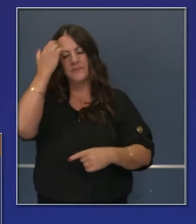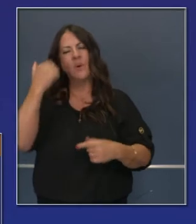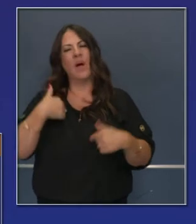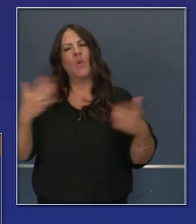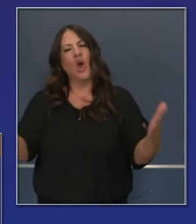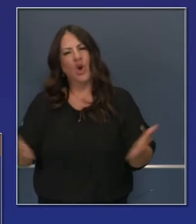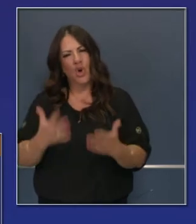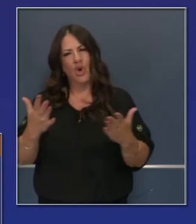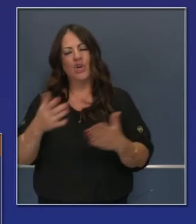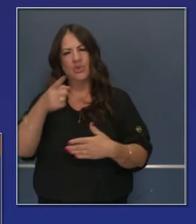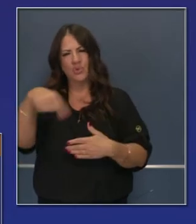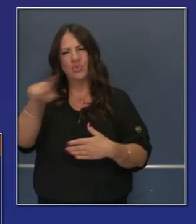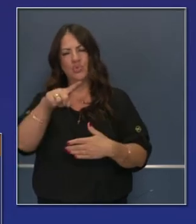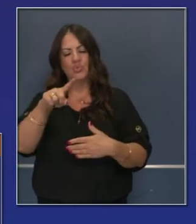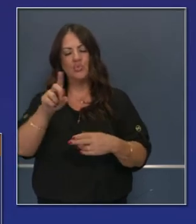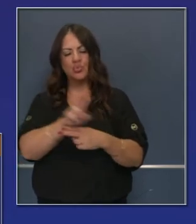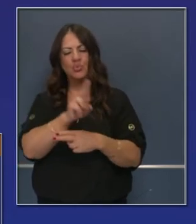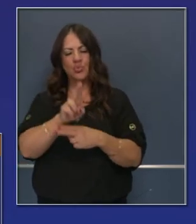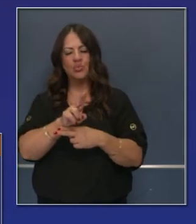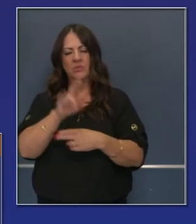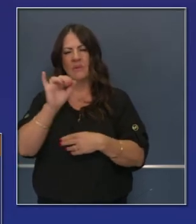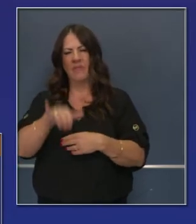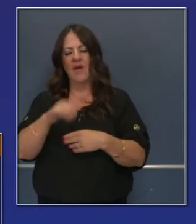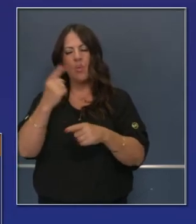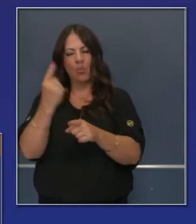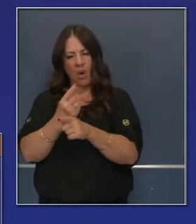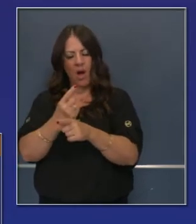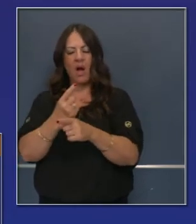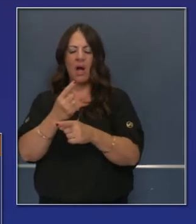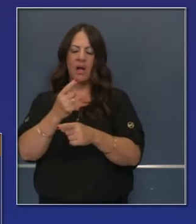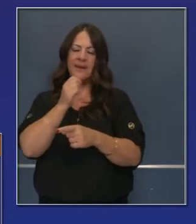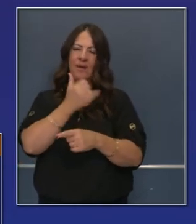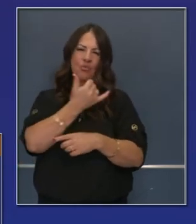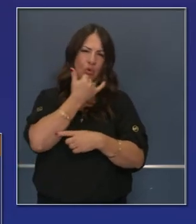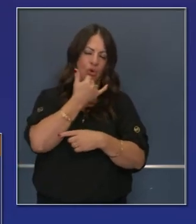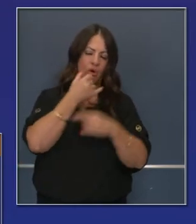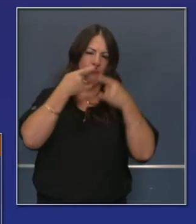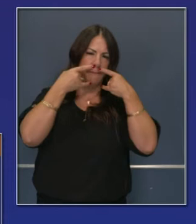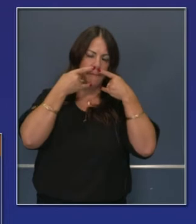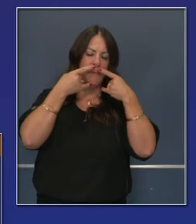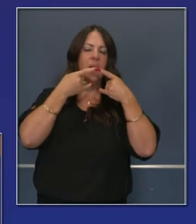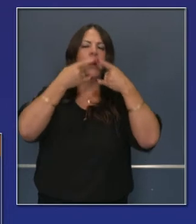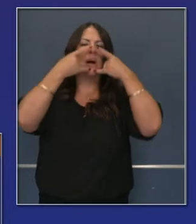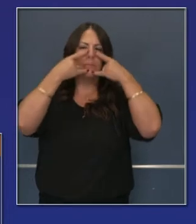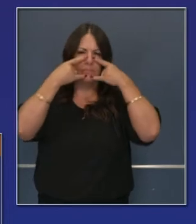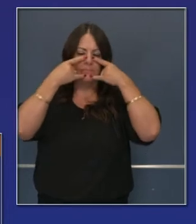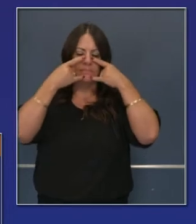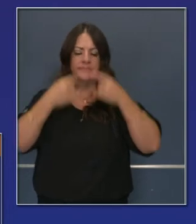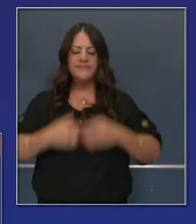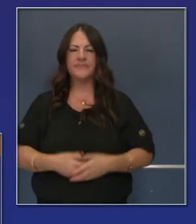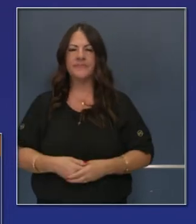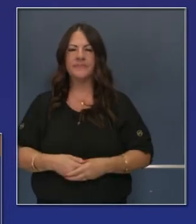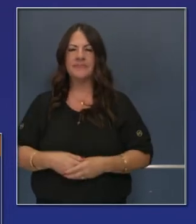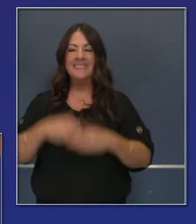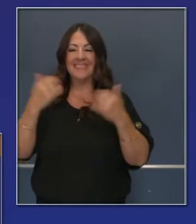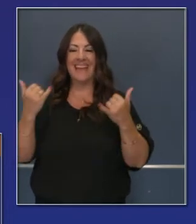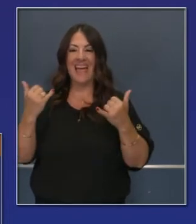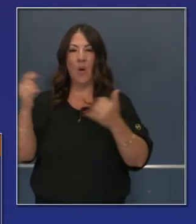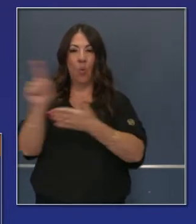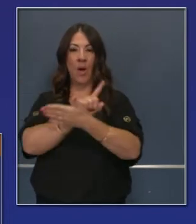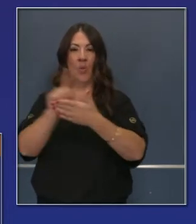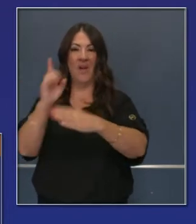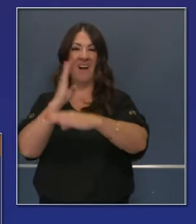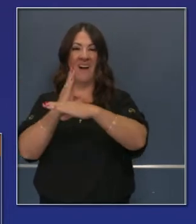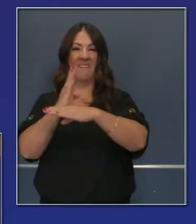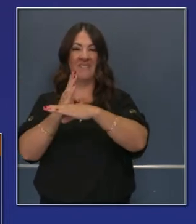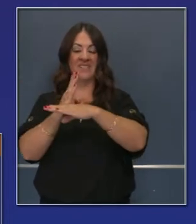con el uso incorrecto de la máscara. Así que les aliento a corregirlo. Y hablando de alentarnos, quiero darles una reseña en cuanto a números de